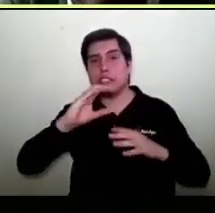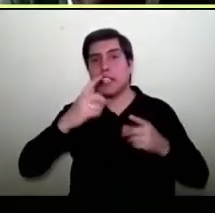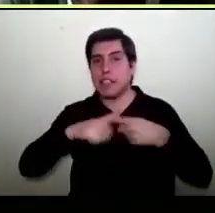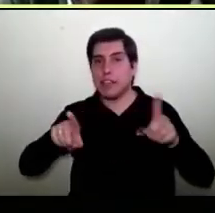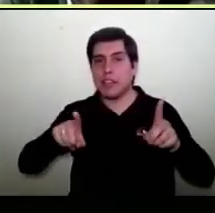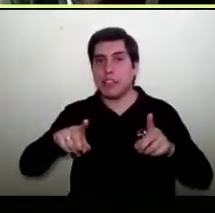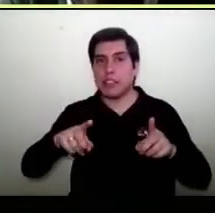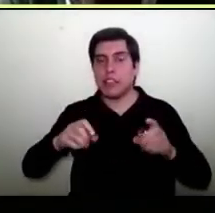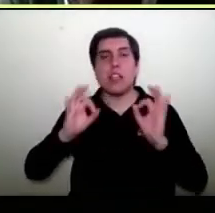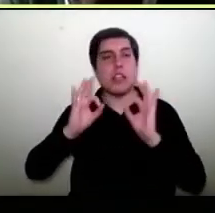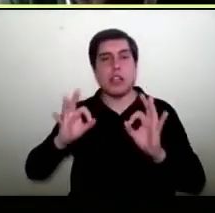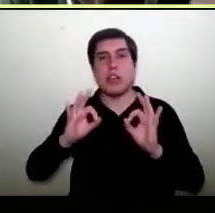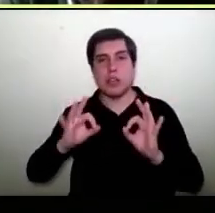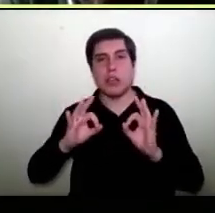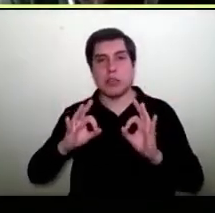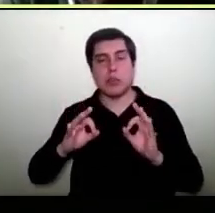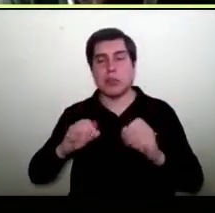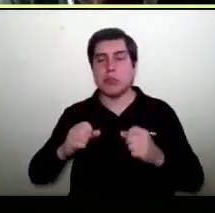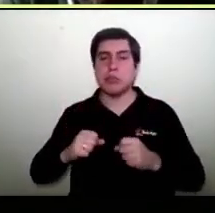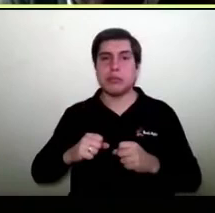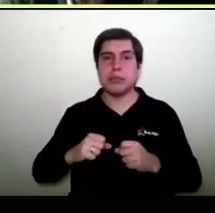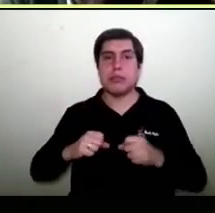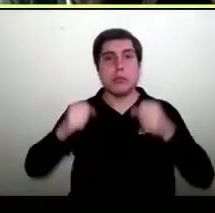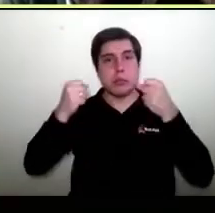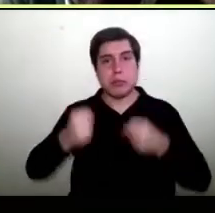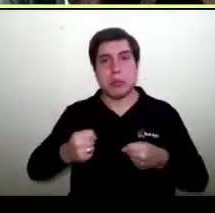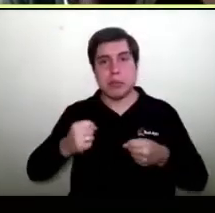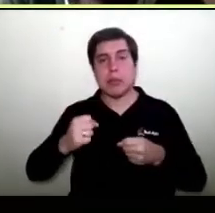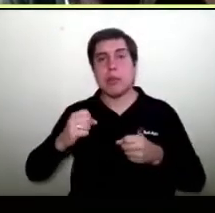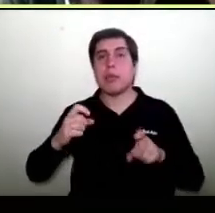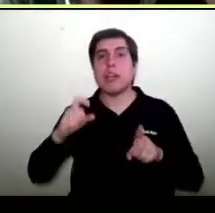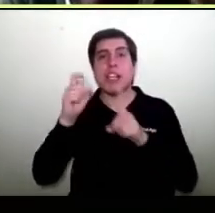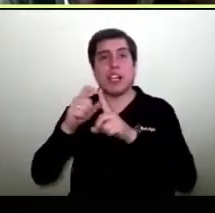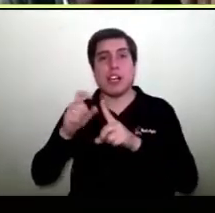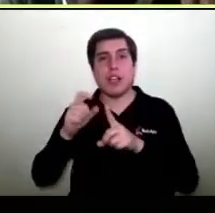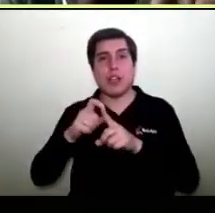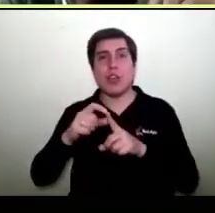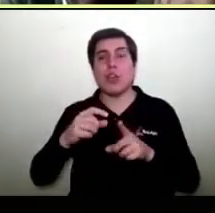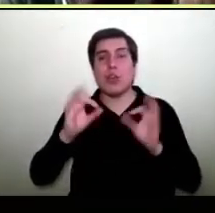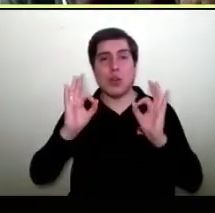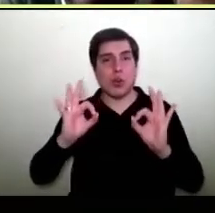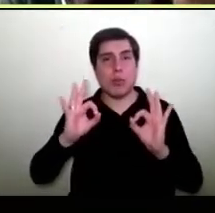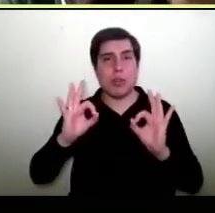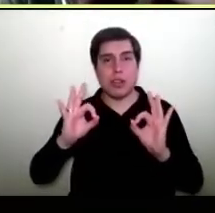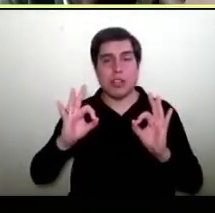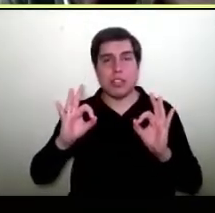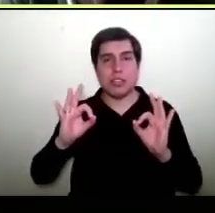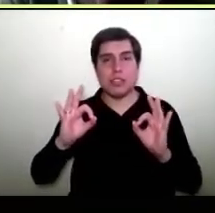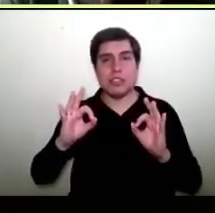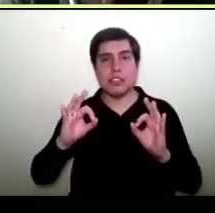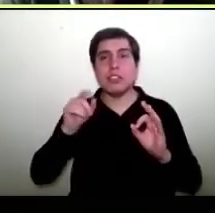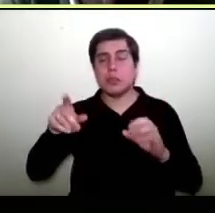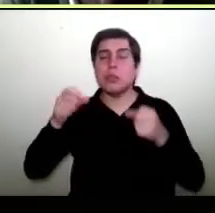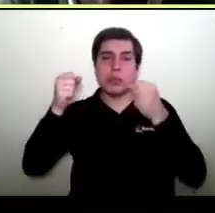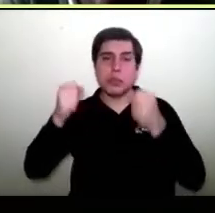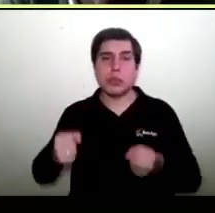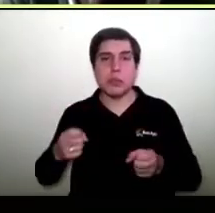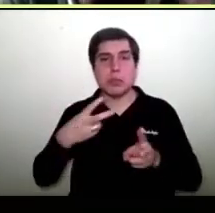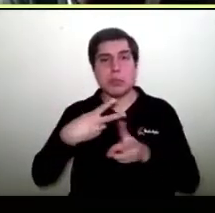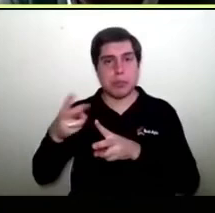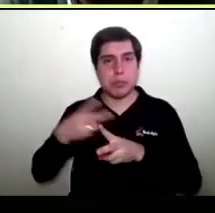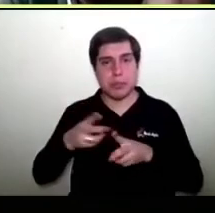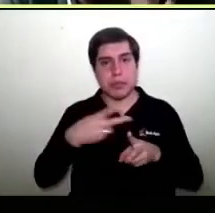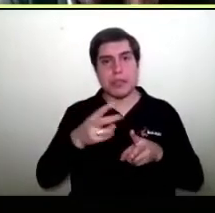trámite de Transpac también te sirve porque te va a quedar hecho tu código normal y con ese código normal de Transpac tú también puedes construir,